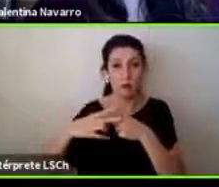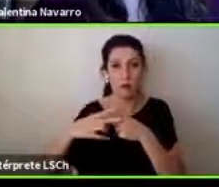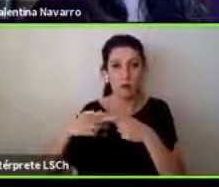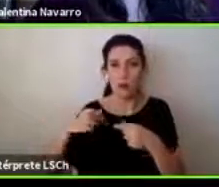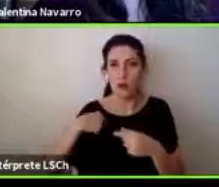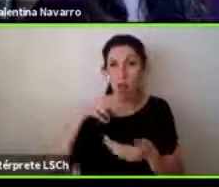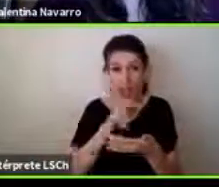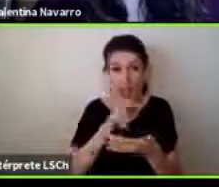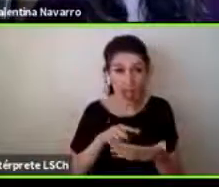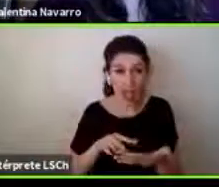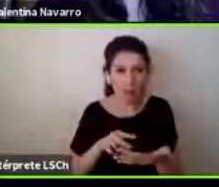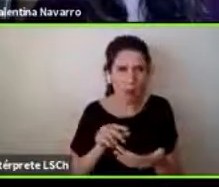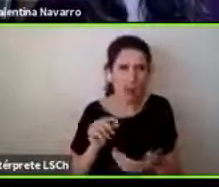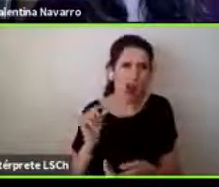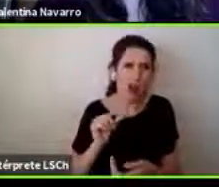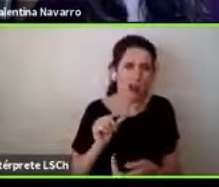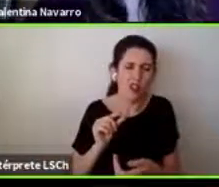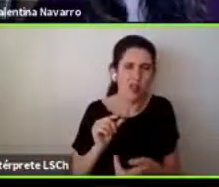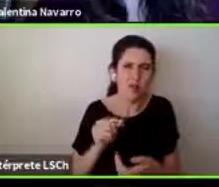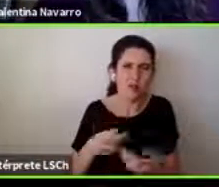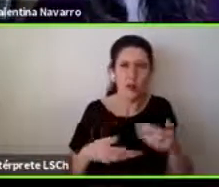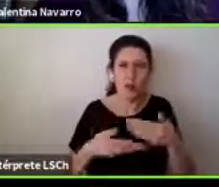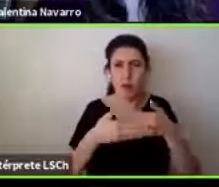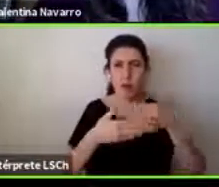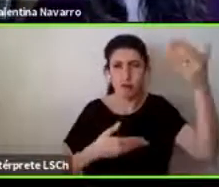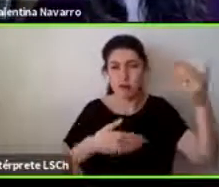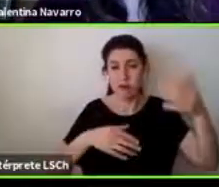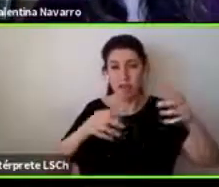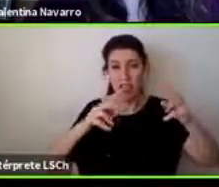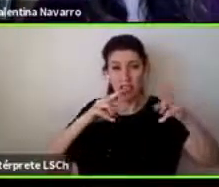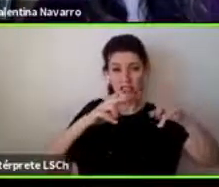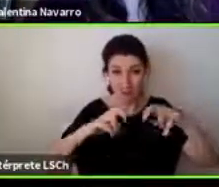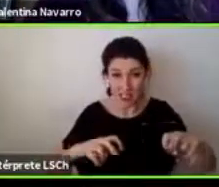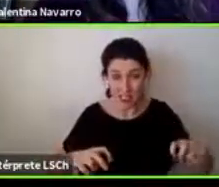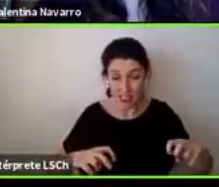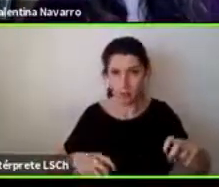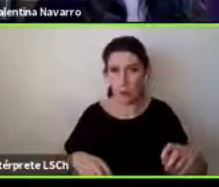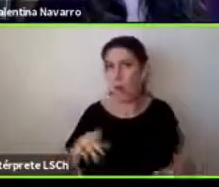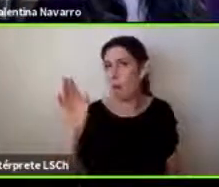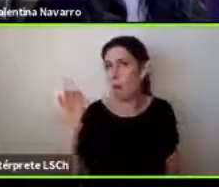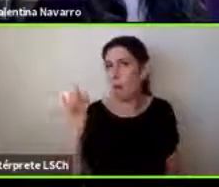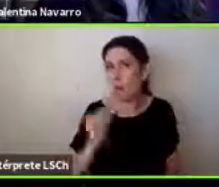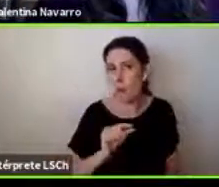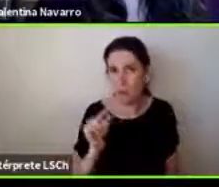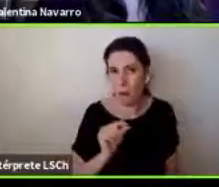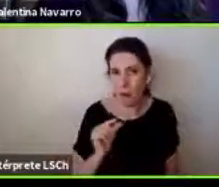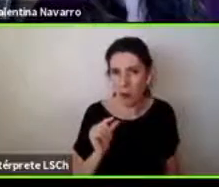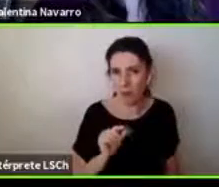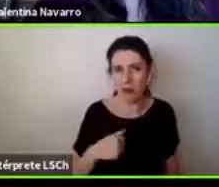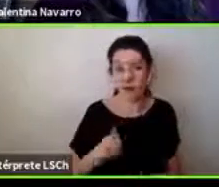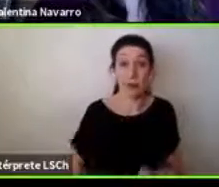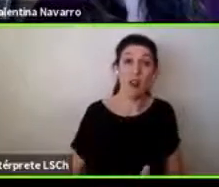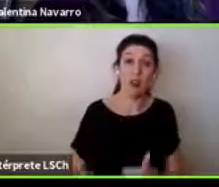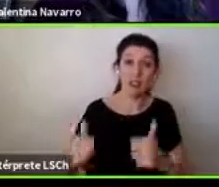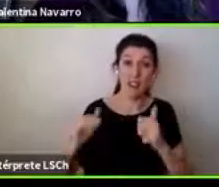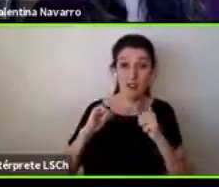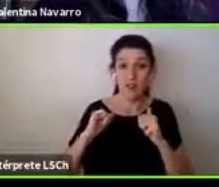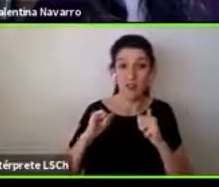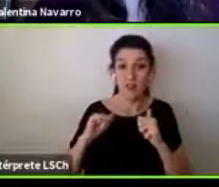fue un desafío la verdad pero fue muy entretenido y espero que sirva creo que al menos está acertando el